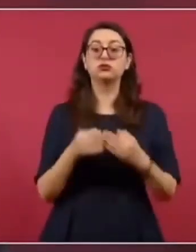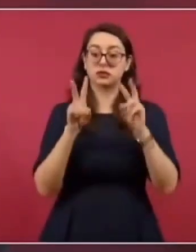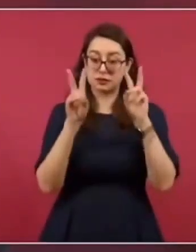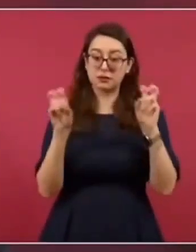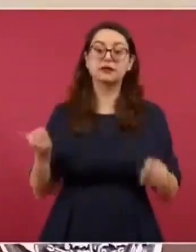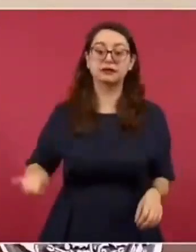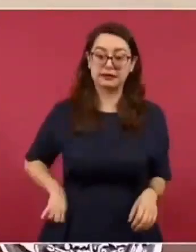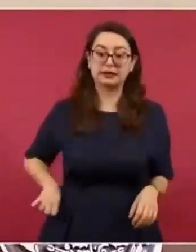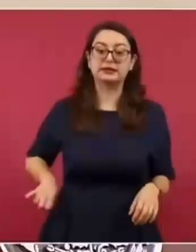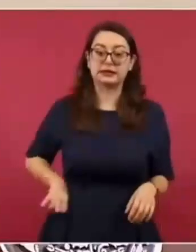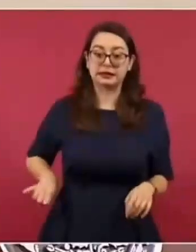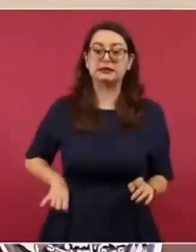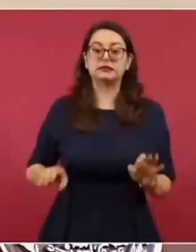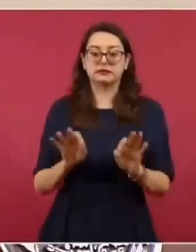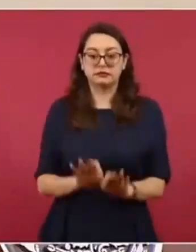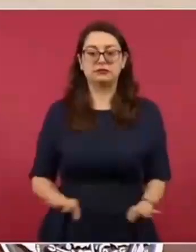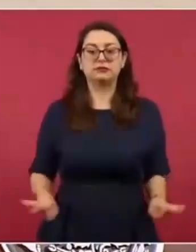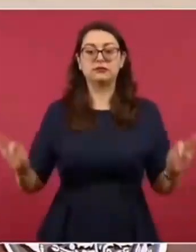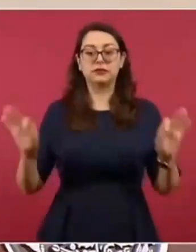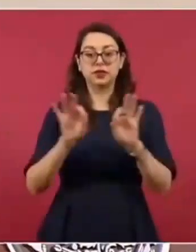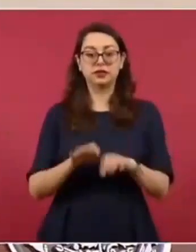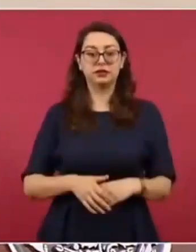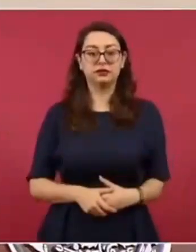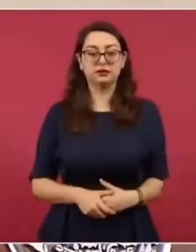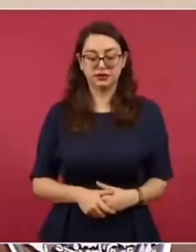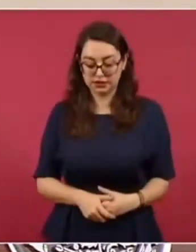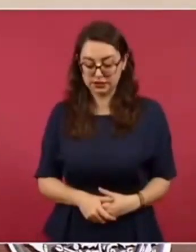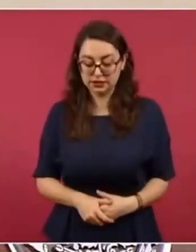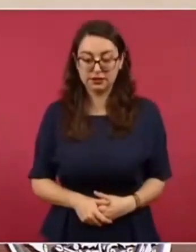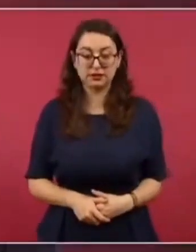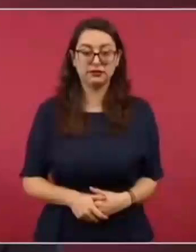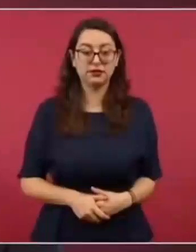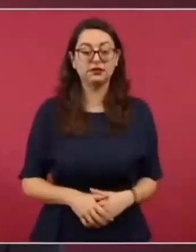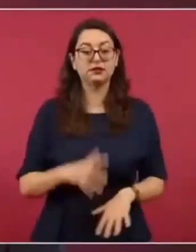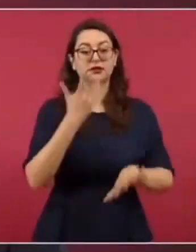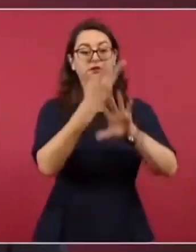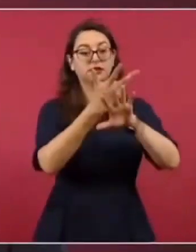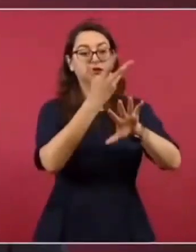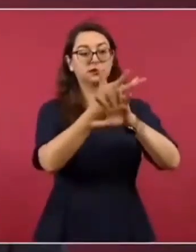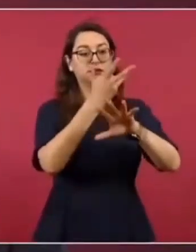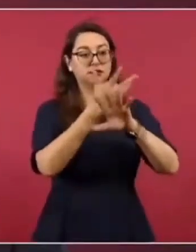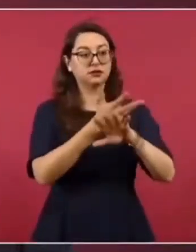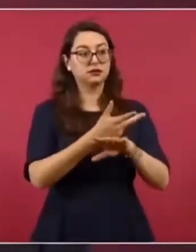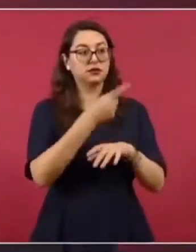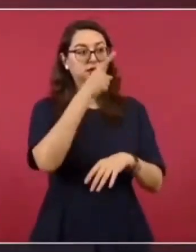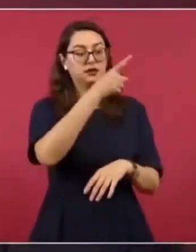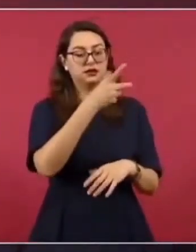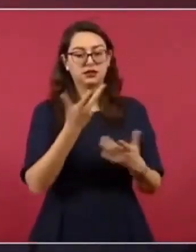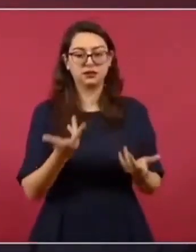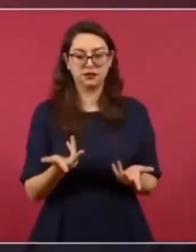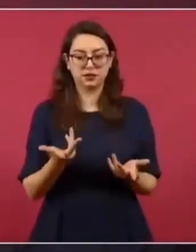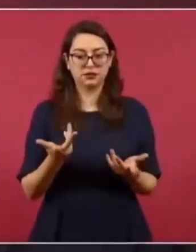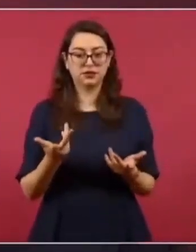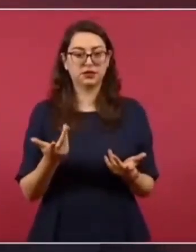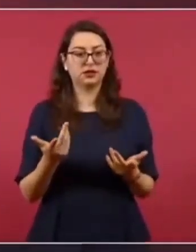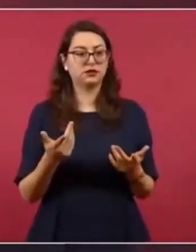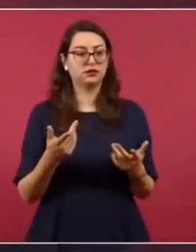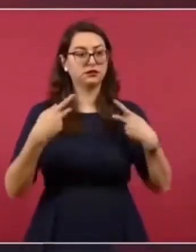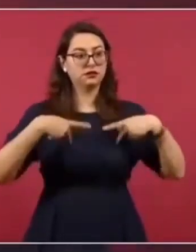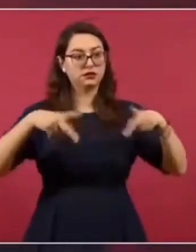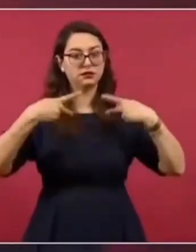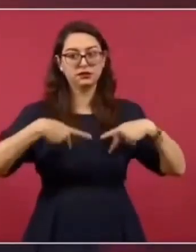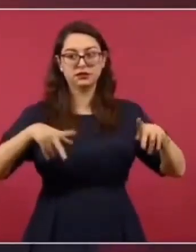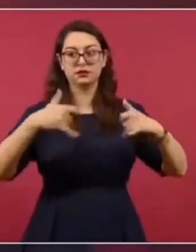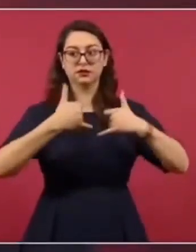lo que sucede lamentablemente en Estados Unidos de que muchos jóvenes pierden la vida,